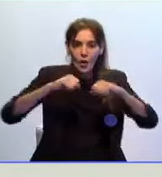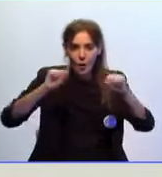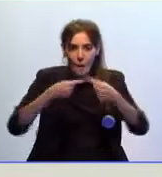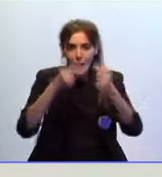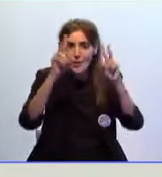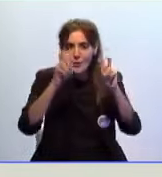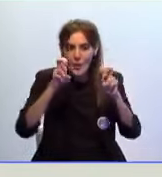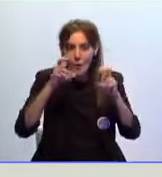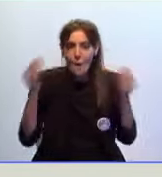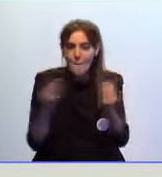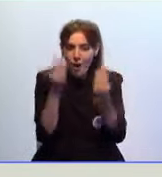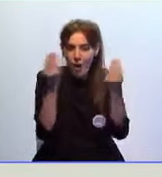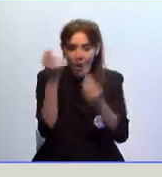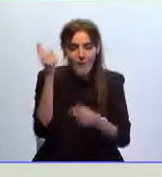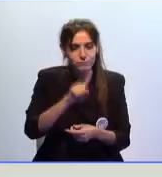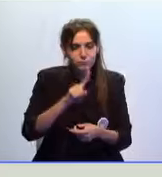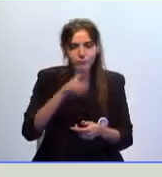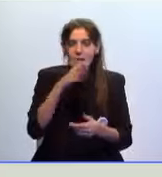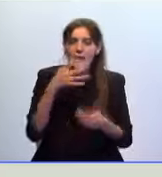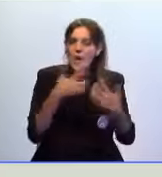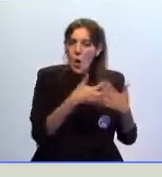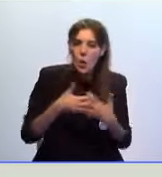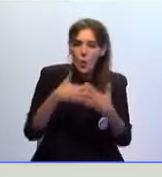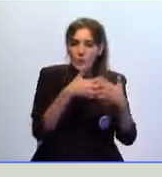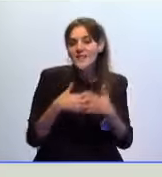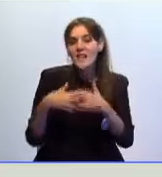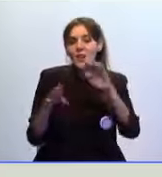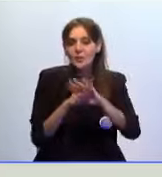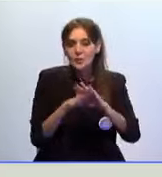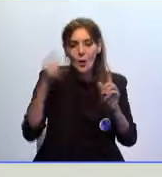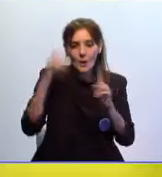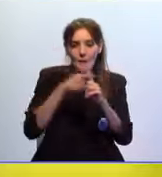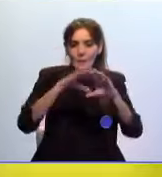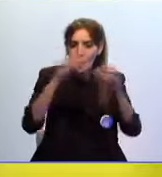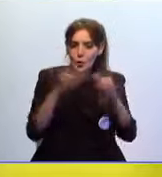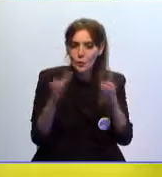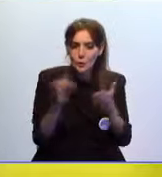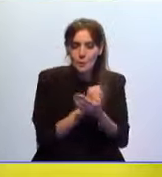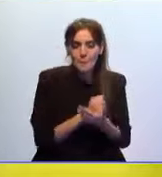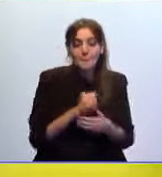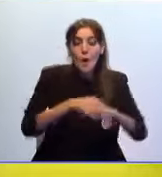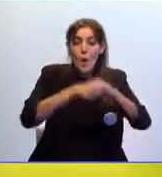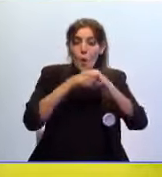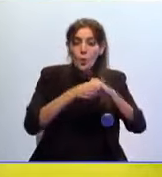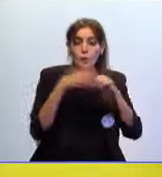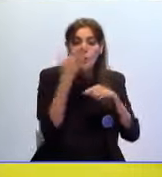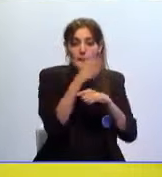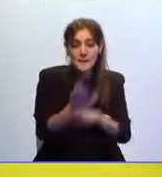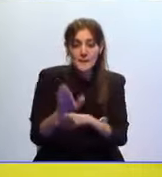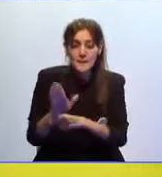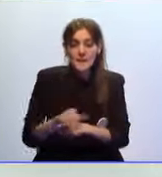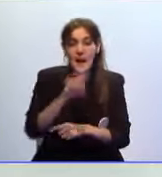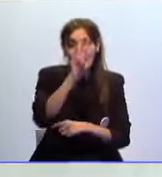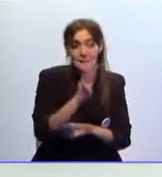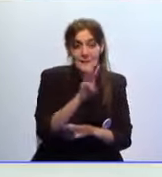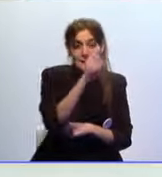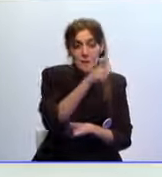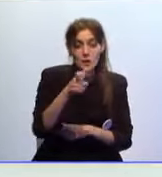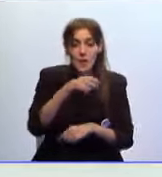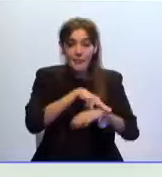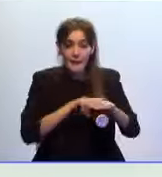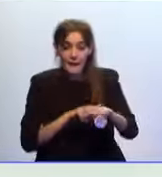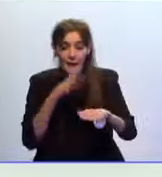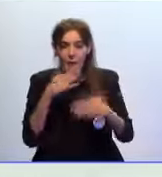nuevas mejoras y seguir peleando como hemos hecho hasta ahora por toda la plantilla UGT ha obtenido representación con tres delegados